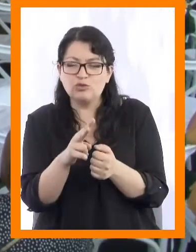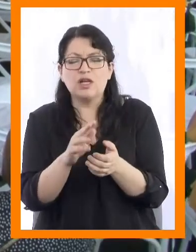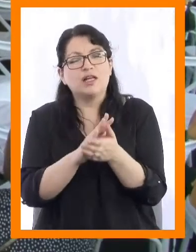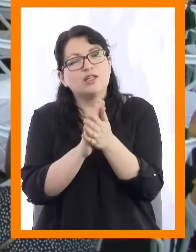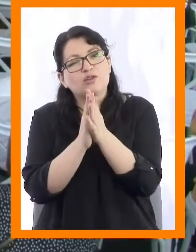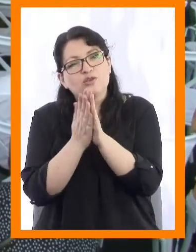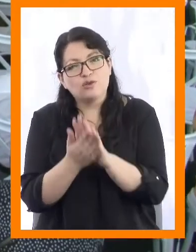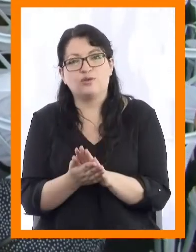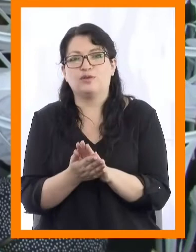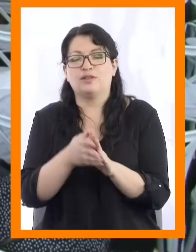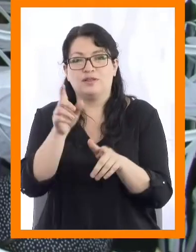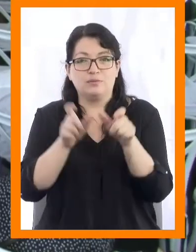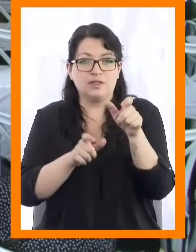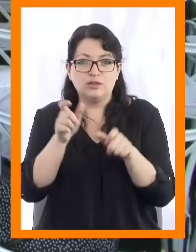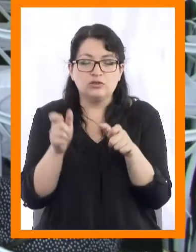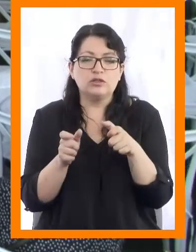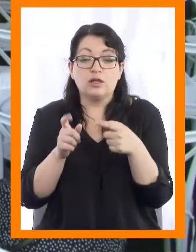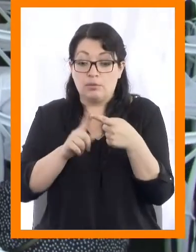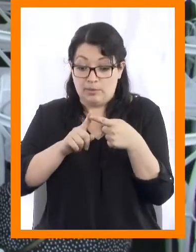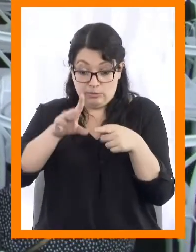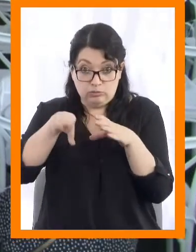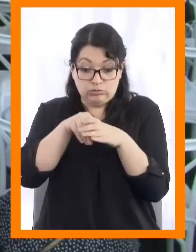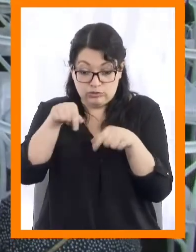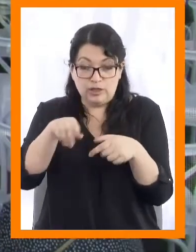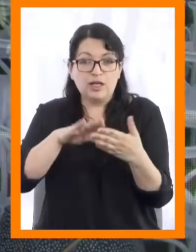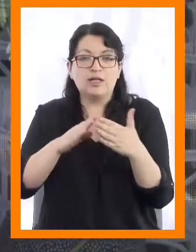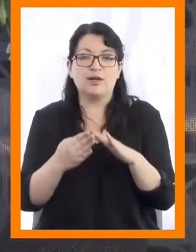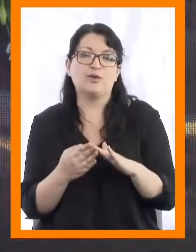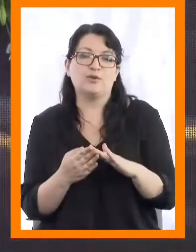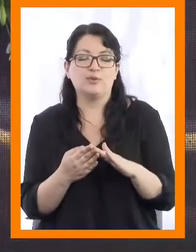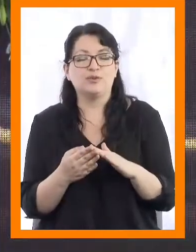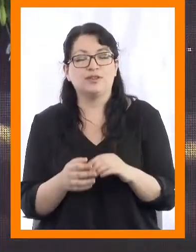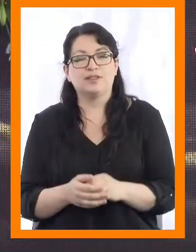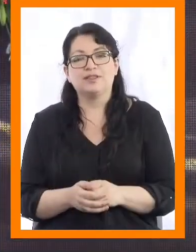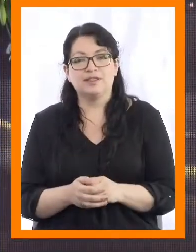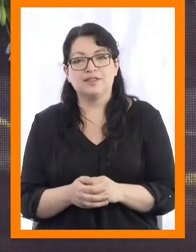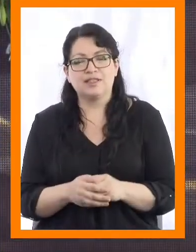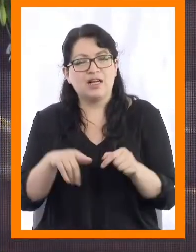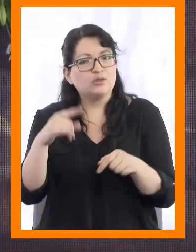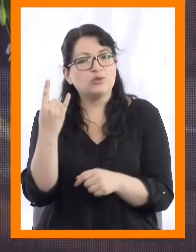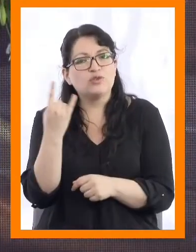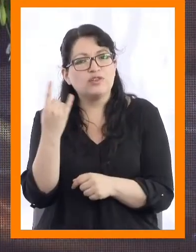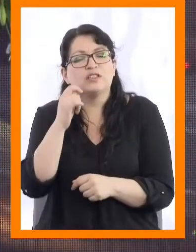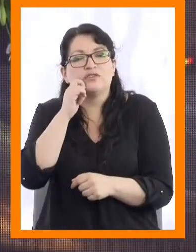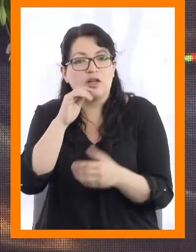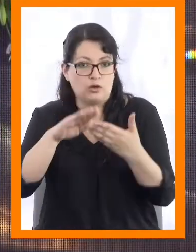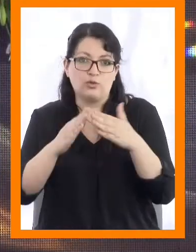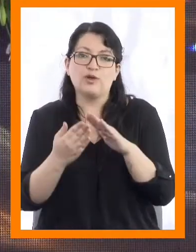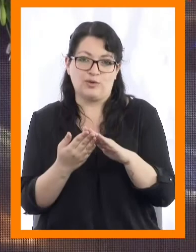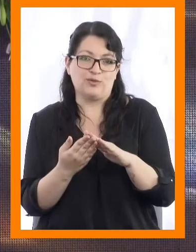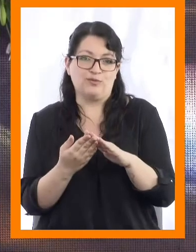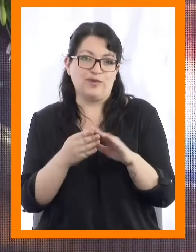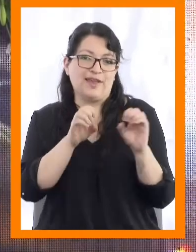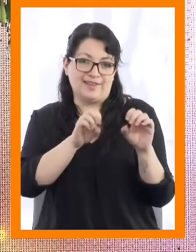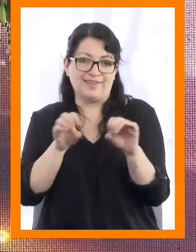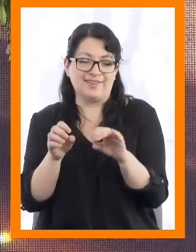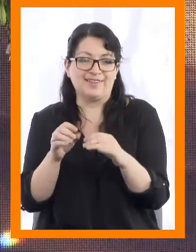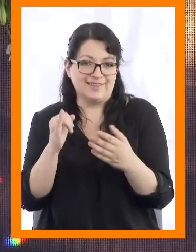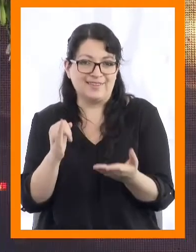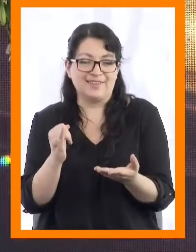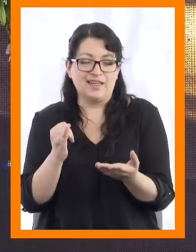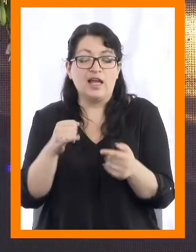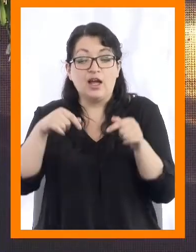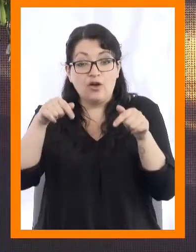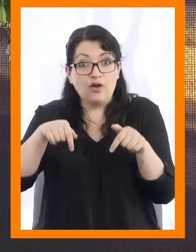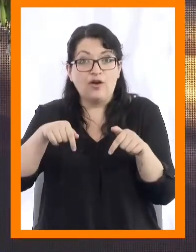de todos quienes de alguna forma participamos de esta comunidad. Una universidad, una universidad, es una comunidad académica. Y